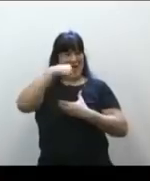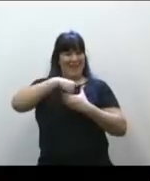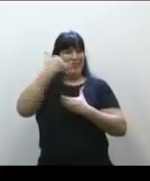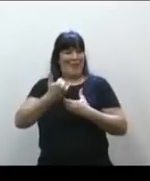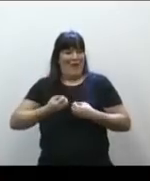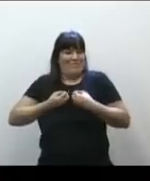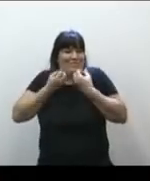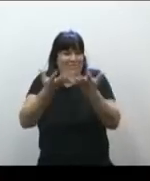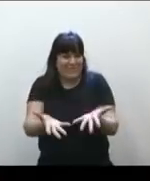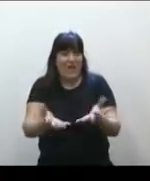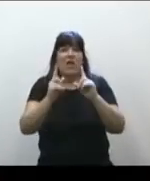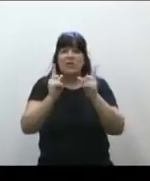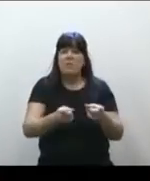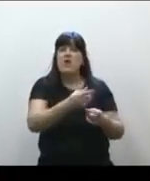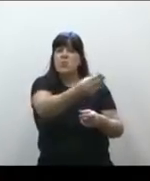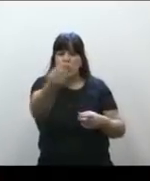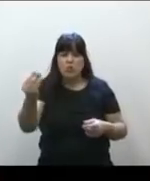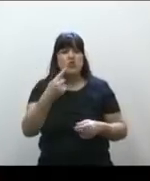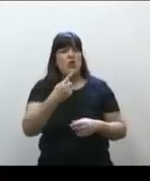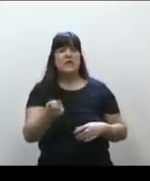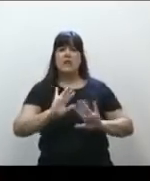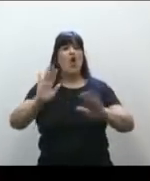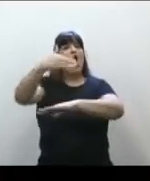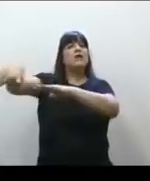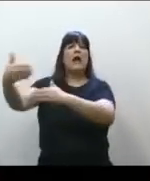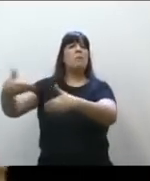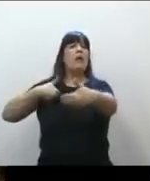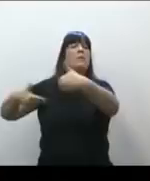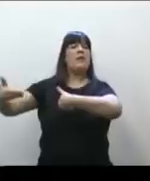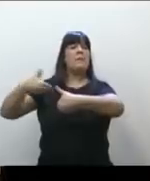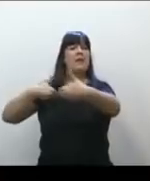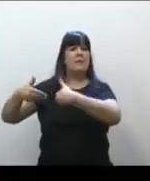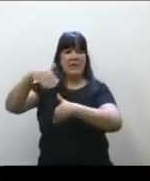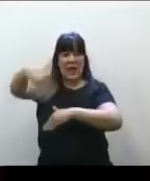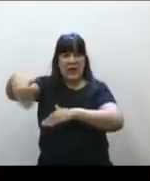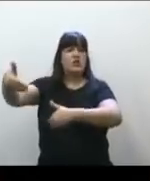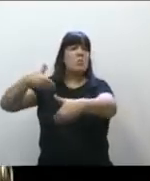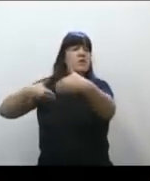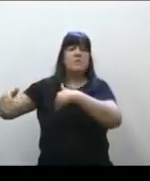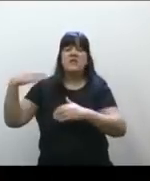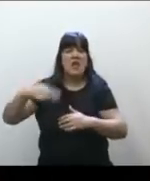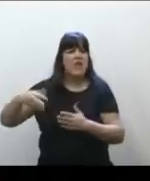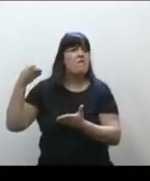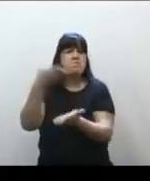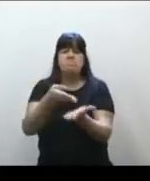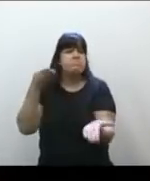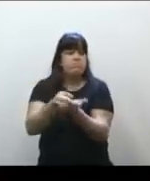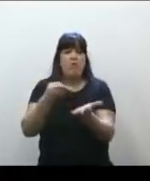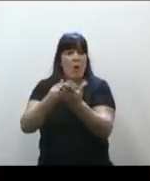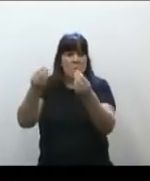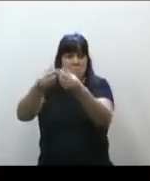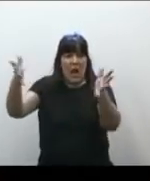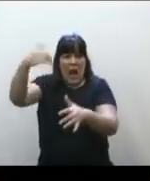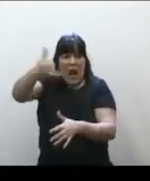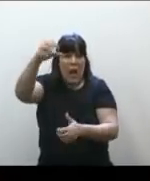Y hay muchos que plantean, no, pero la calle pide. Y la calle pide y la calle exige. Y mira la cantidad de gente que está.